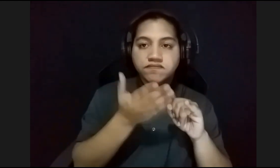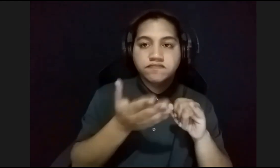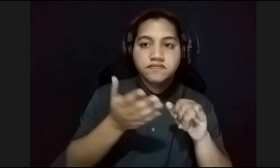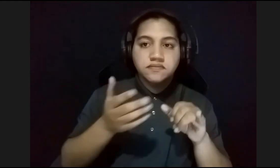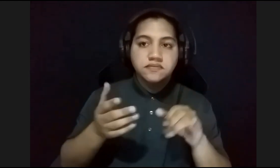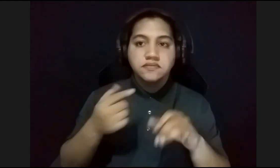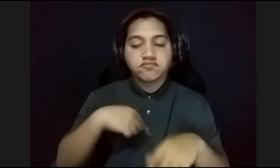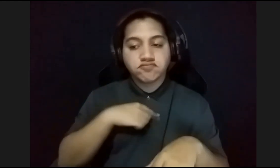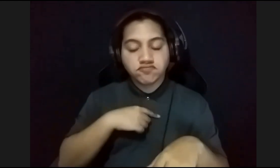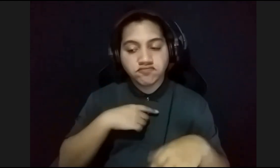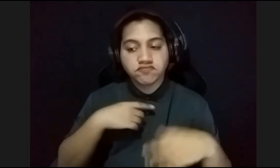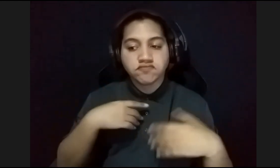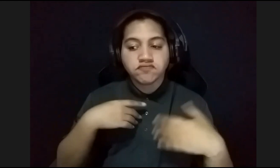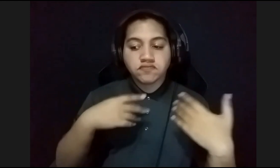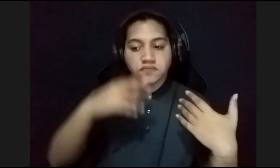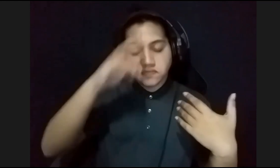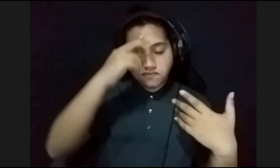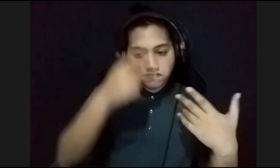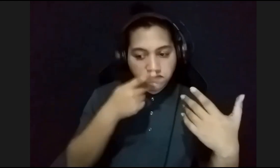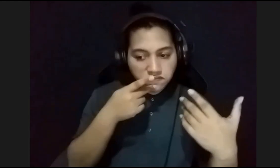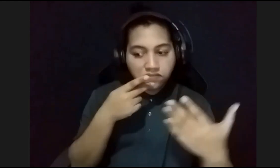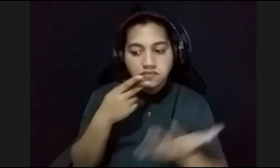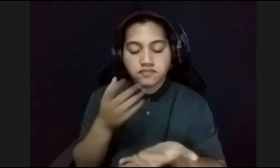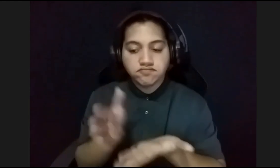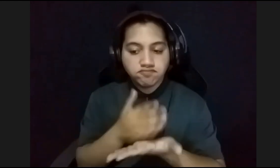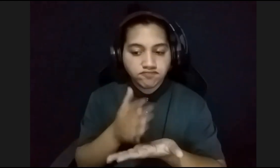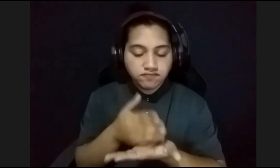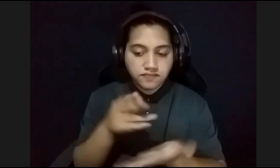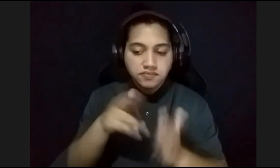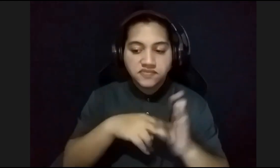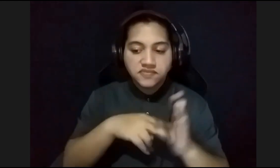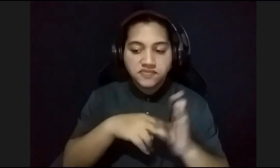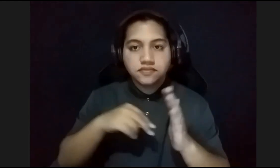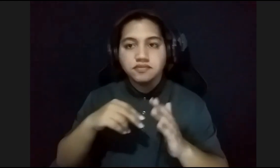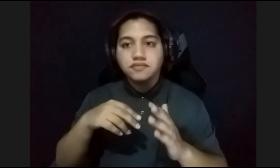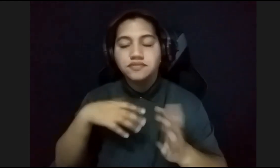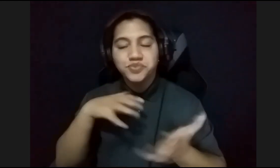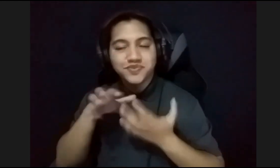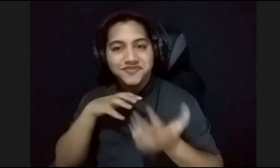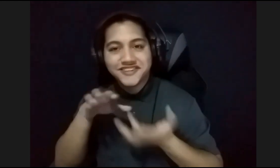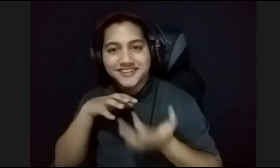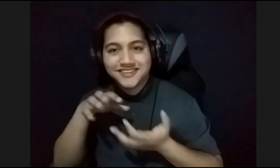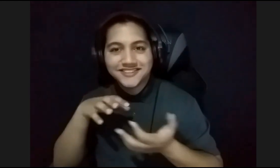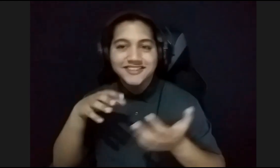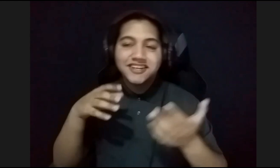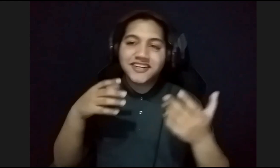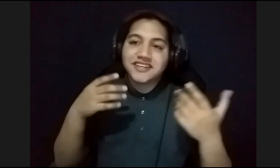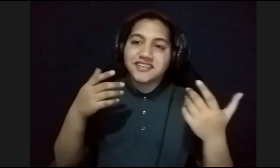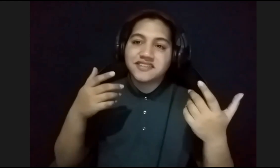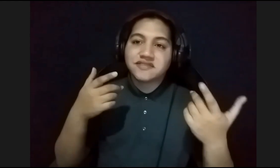conoce y con catálogo en la mano, con su jocosidad de siempre, te va